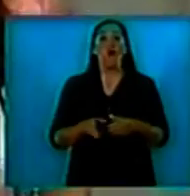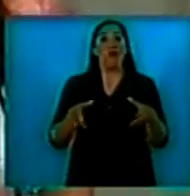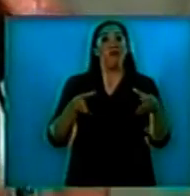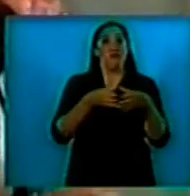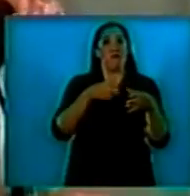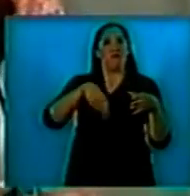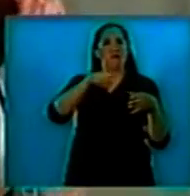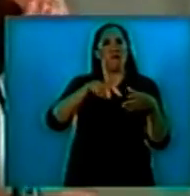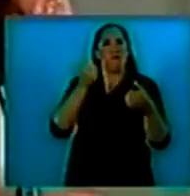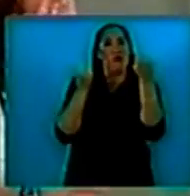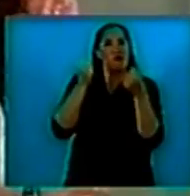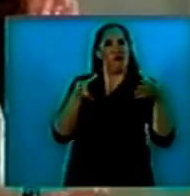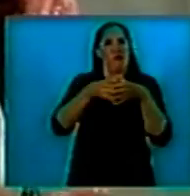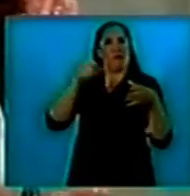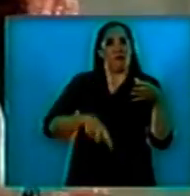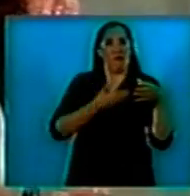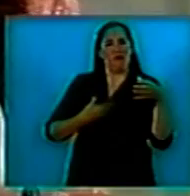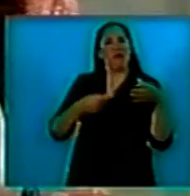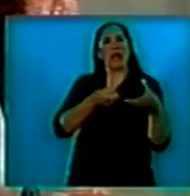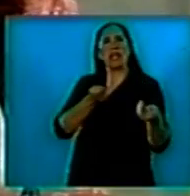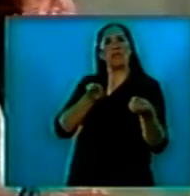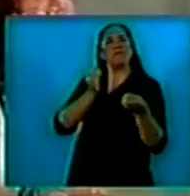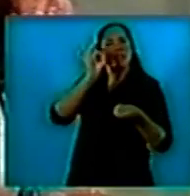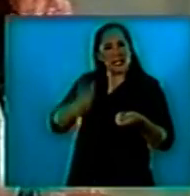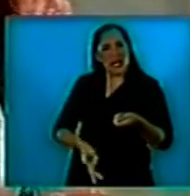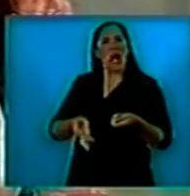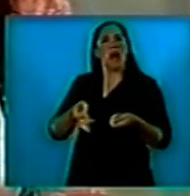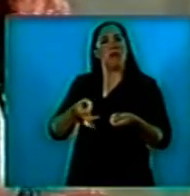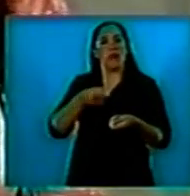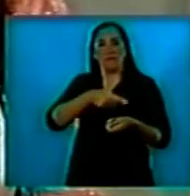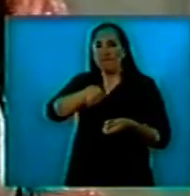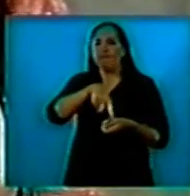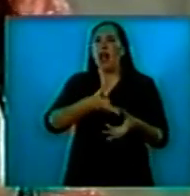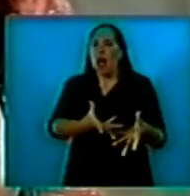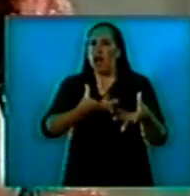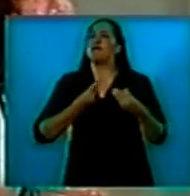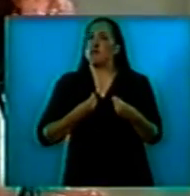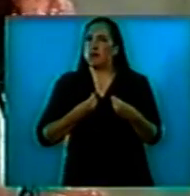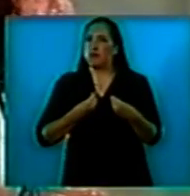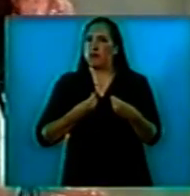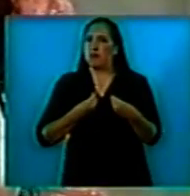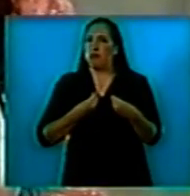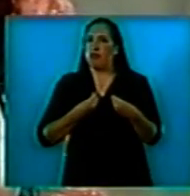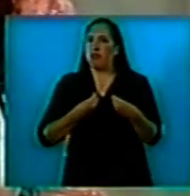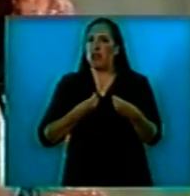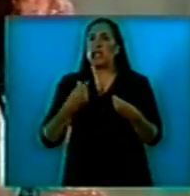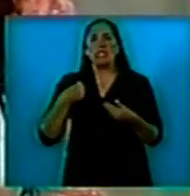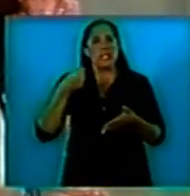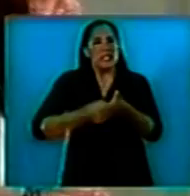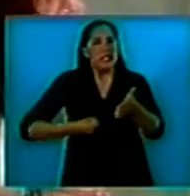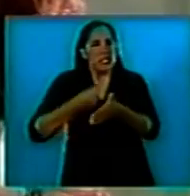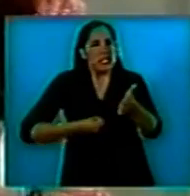me ayudó a llevar la dura